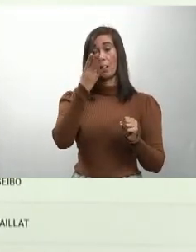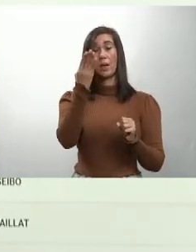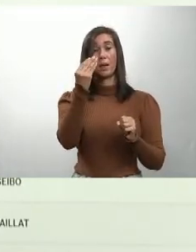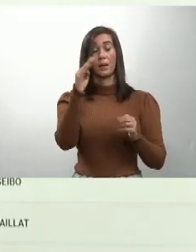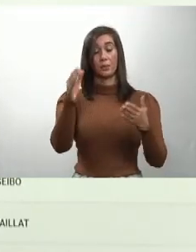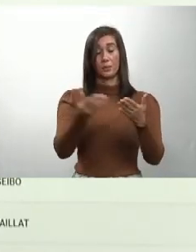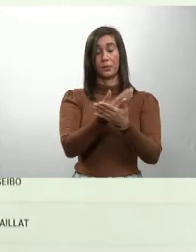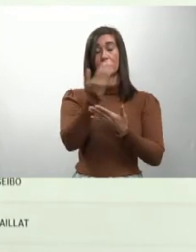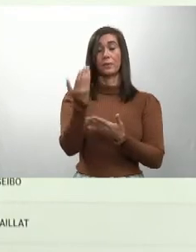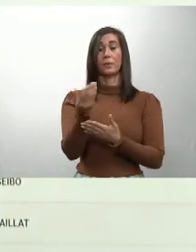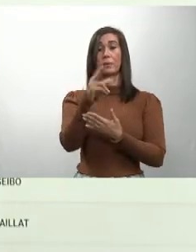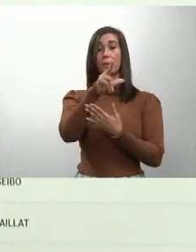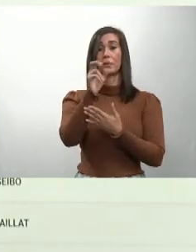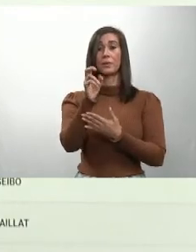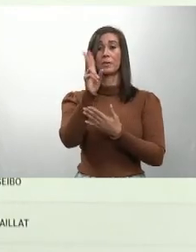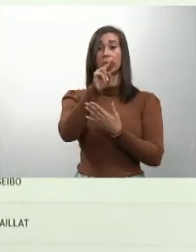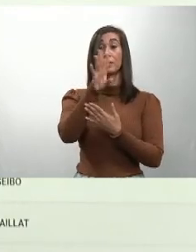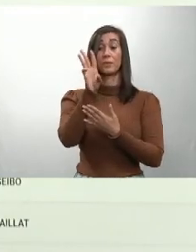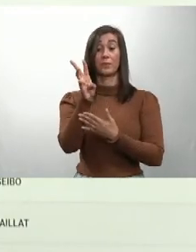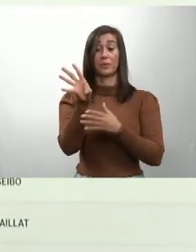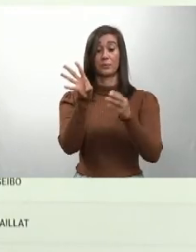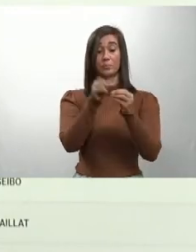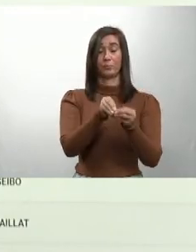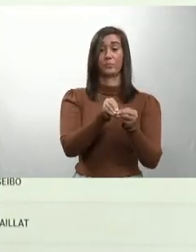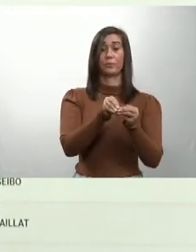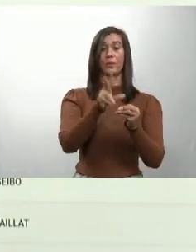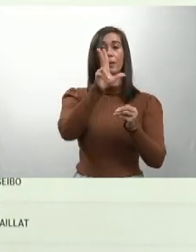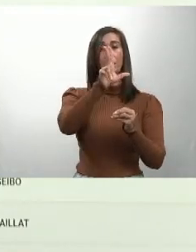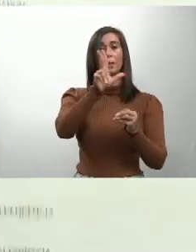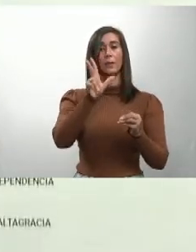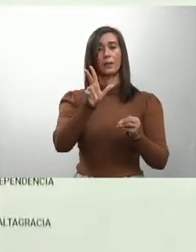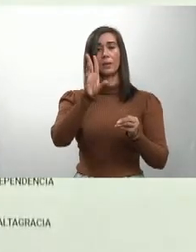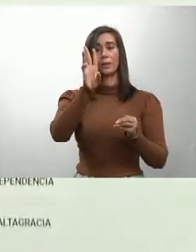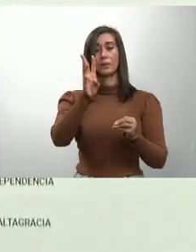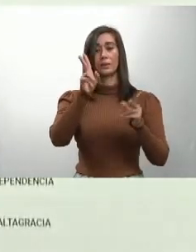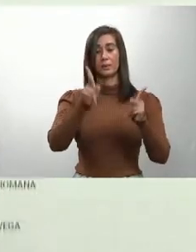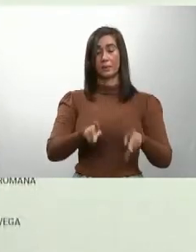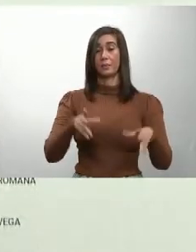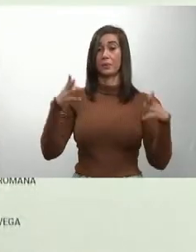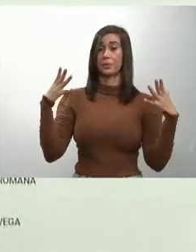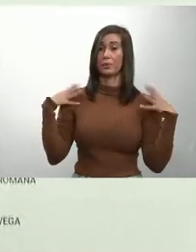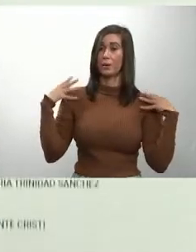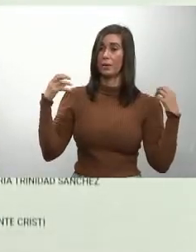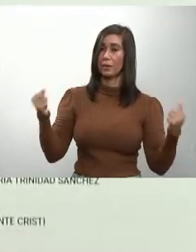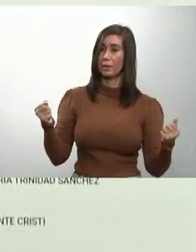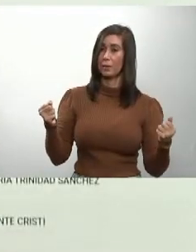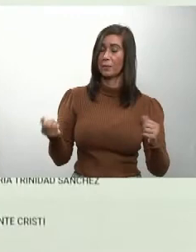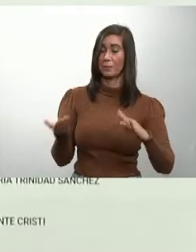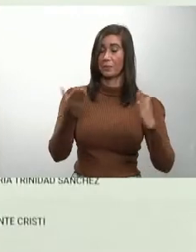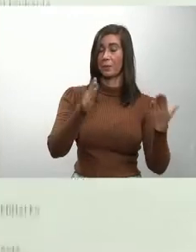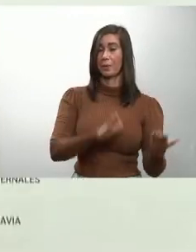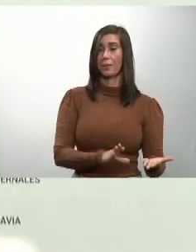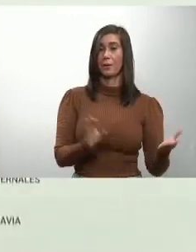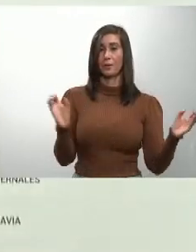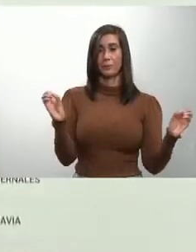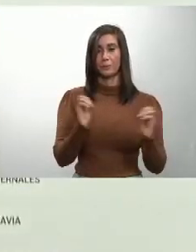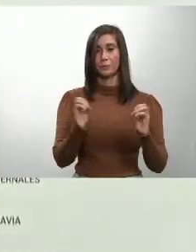326 acumulados, 36 recuperados, 0 fallecimientos.